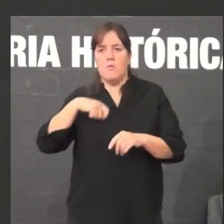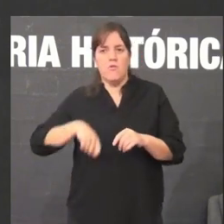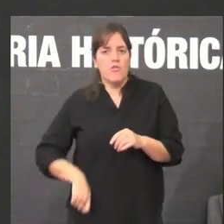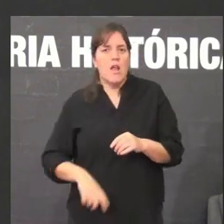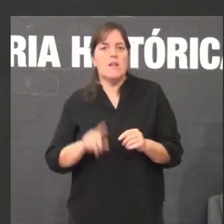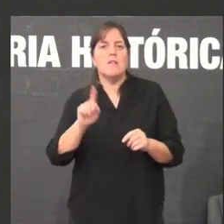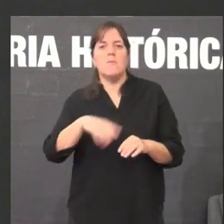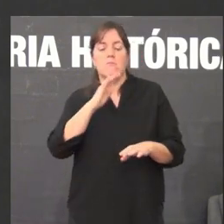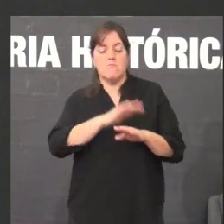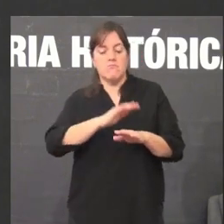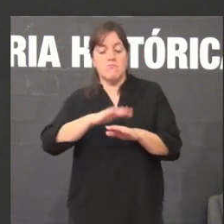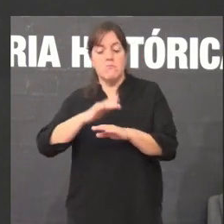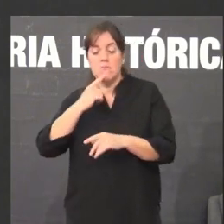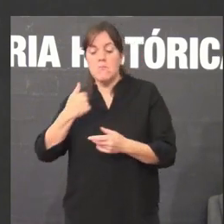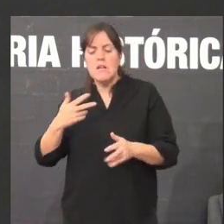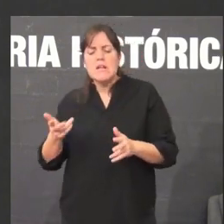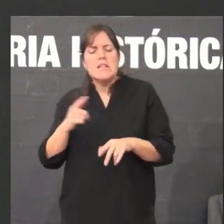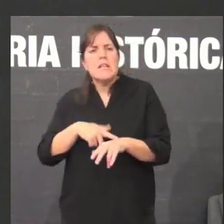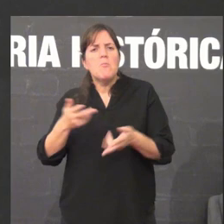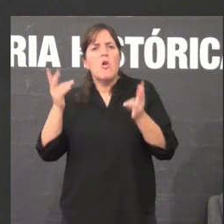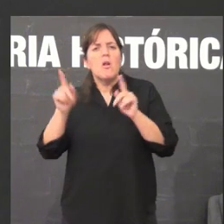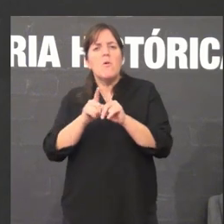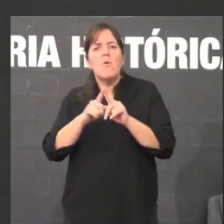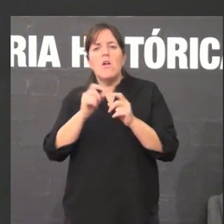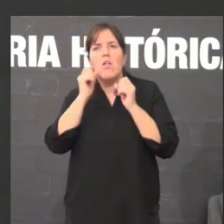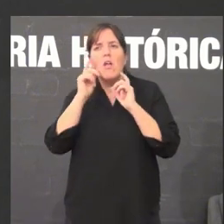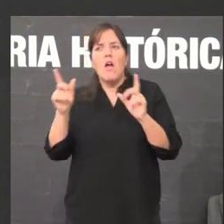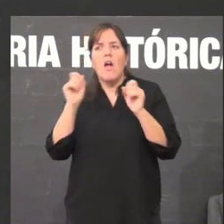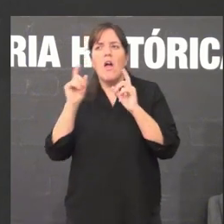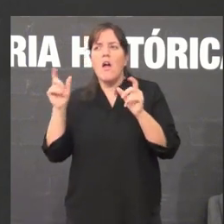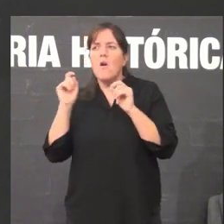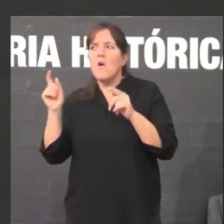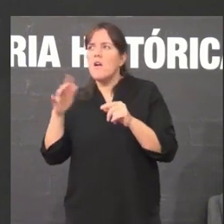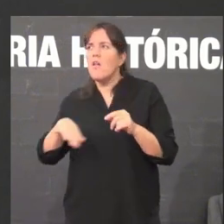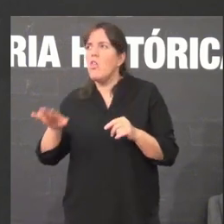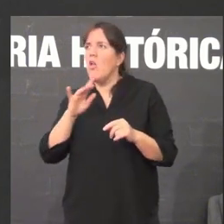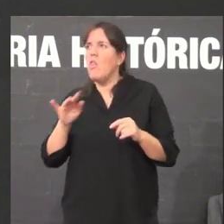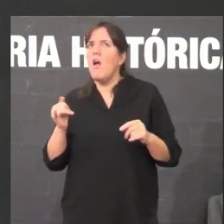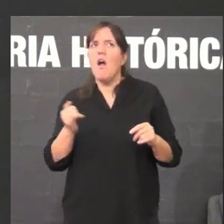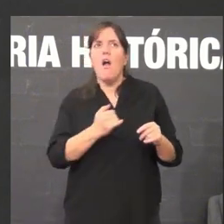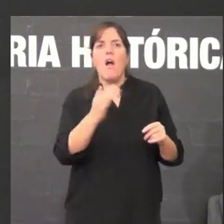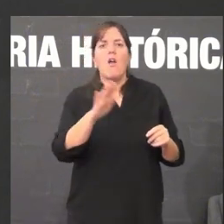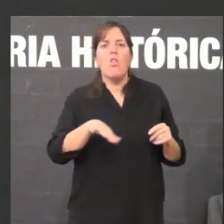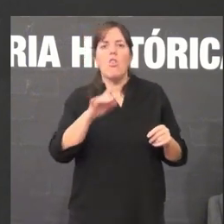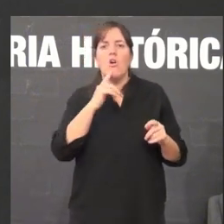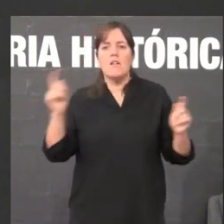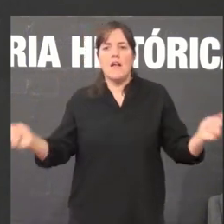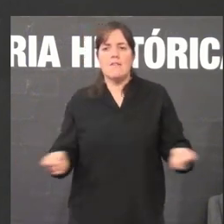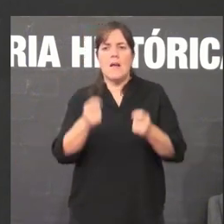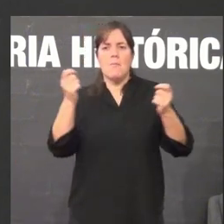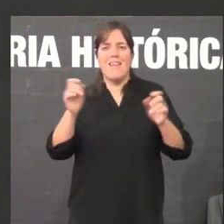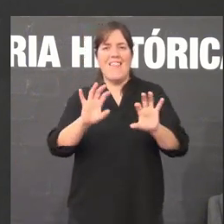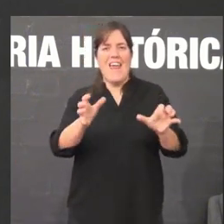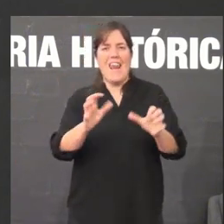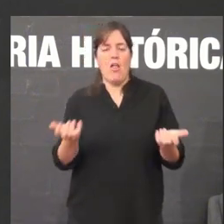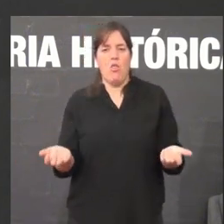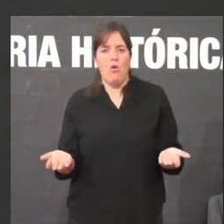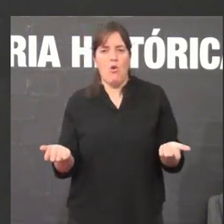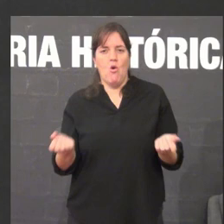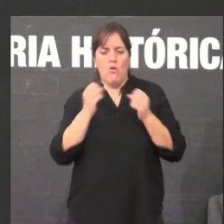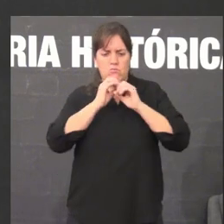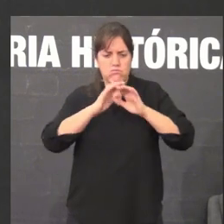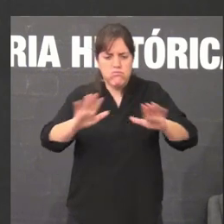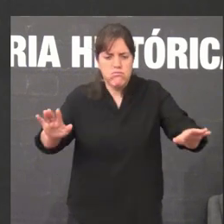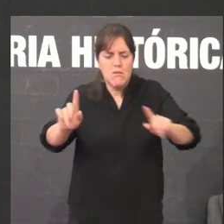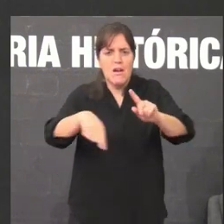e a miña sorpresa era ir descubrindo cousas que non estaban en ningúres. As campañas radiofónicas que houbo despois do